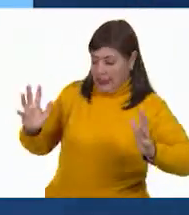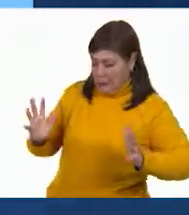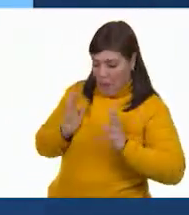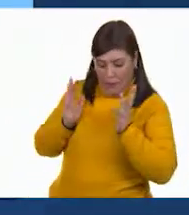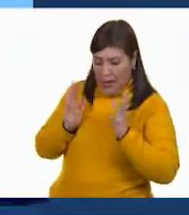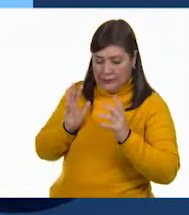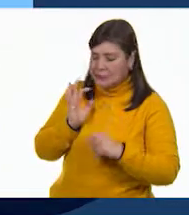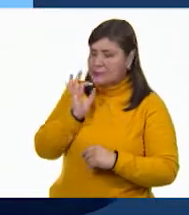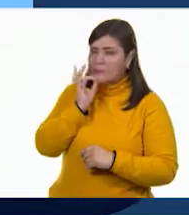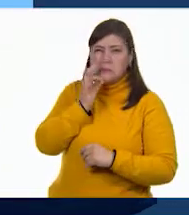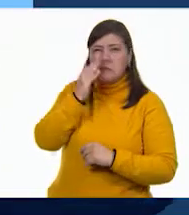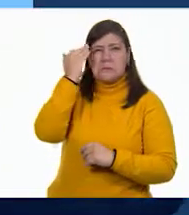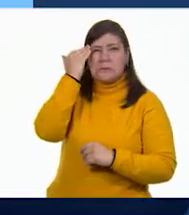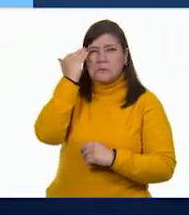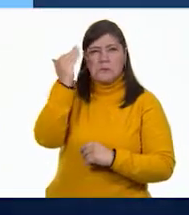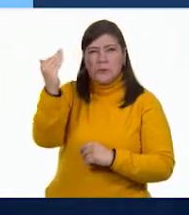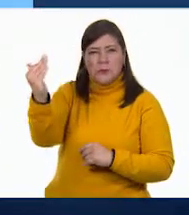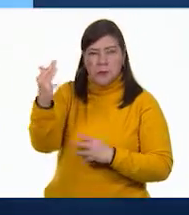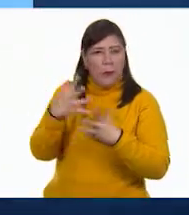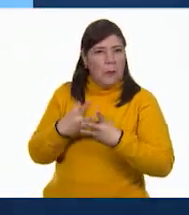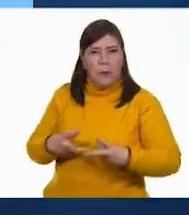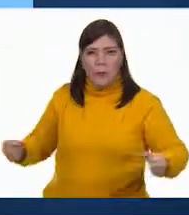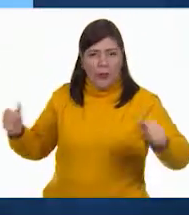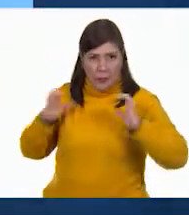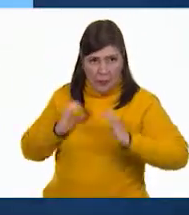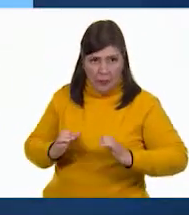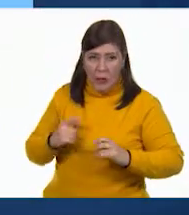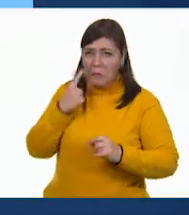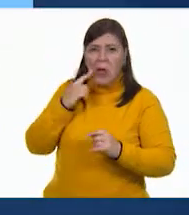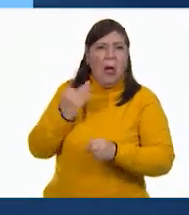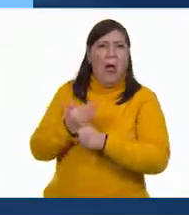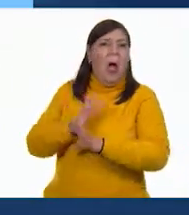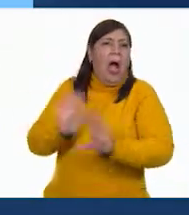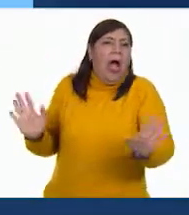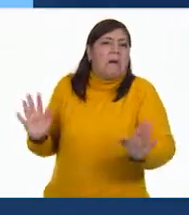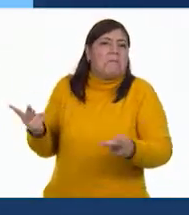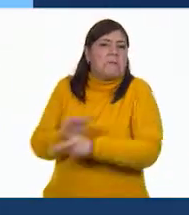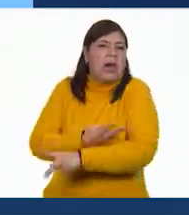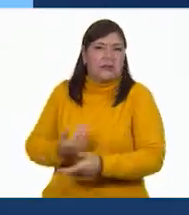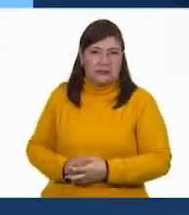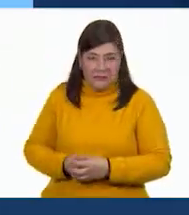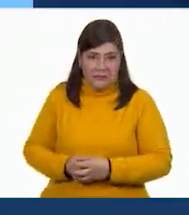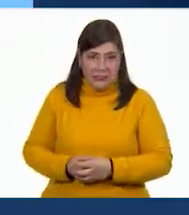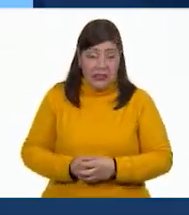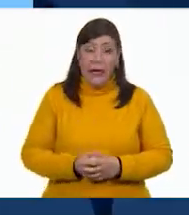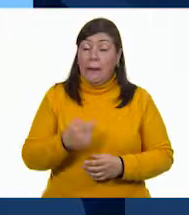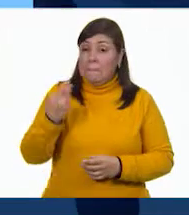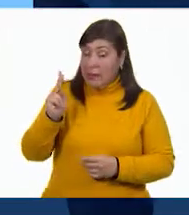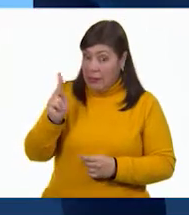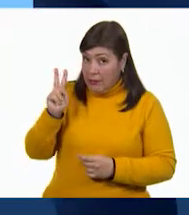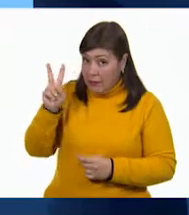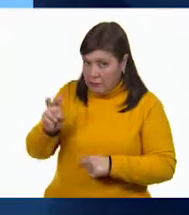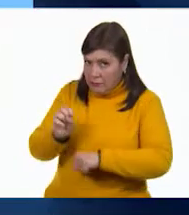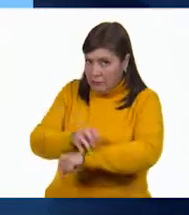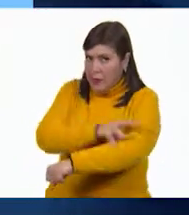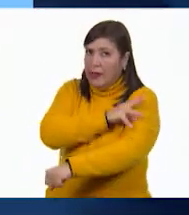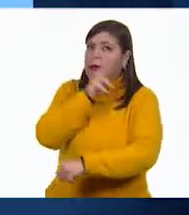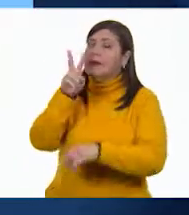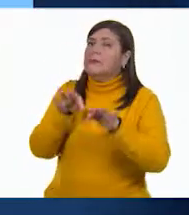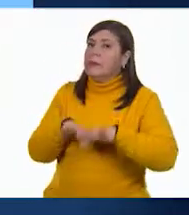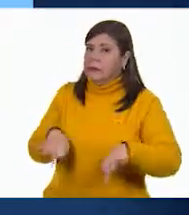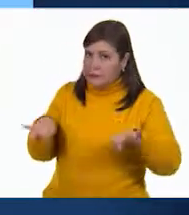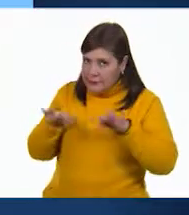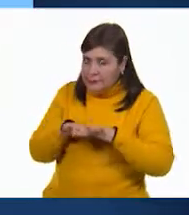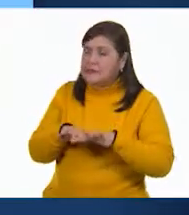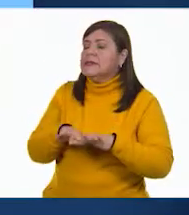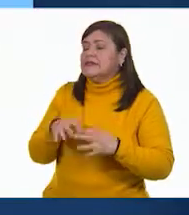que dura muy poquito en nuestro cuerpo. Mira, ya se me fue. Pero es una emoción muy importante.